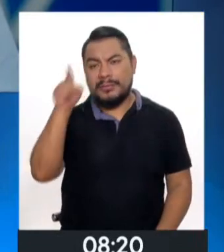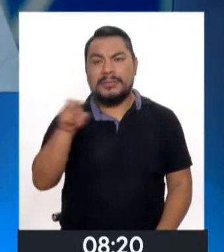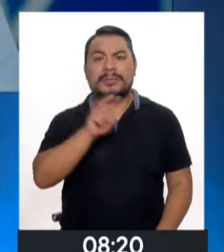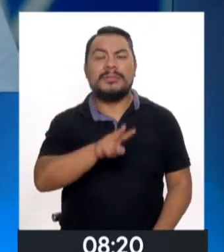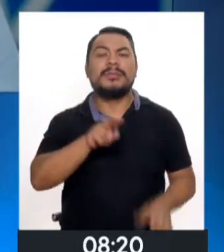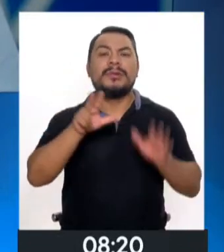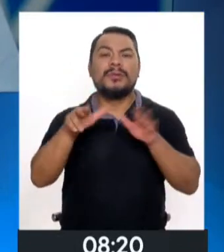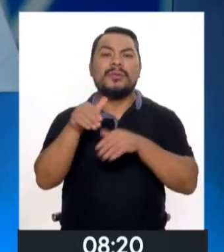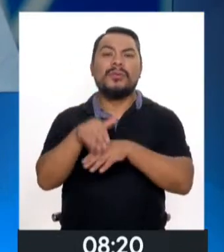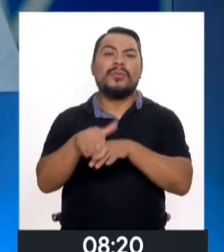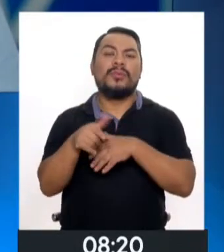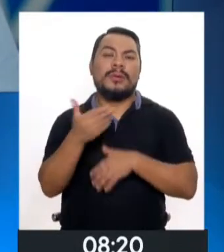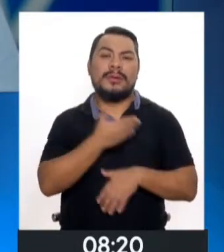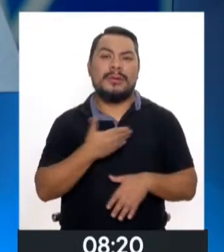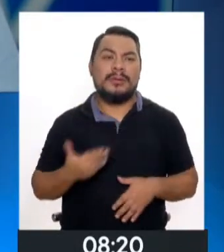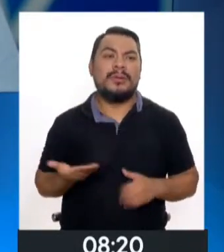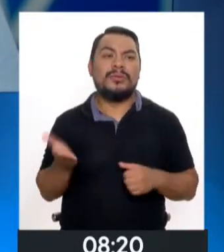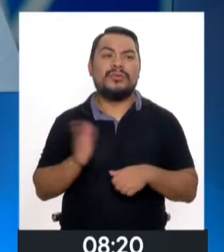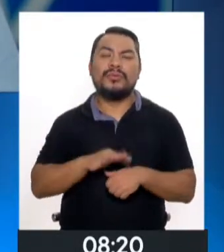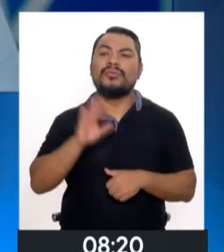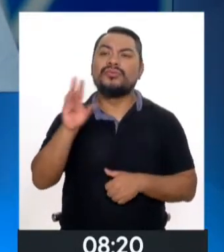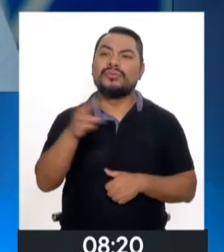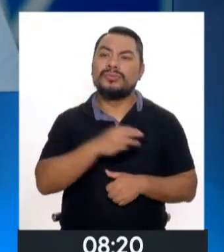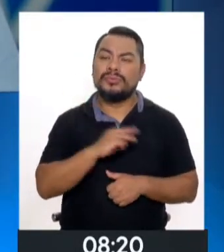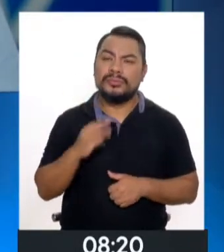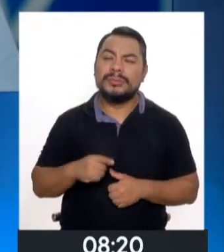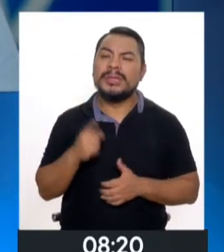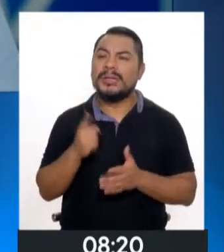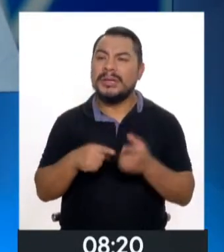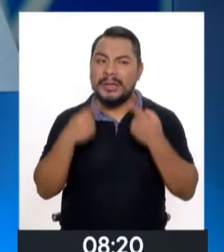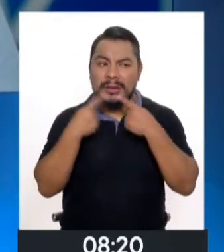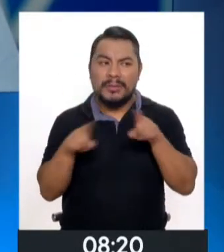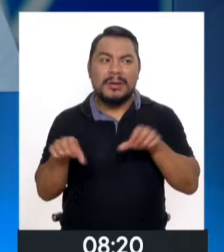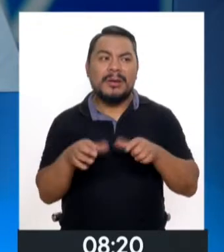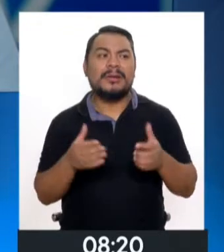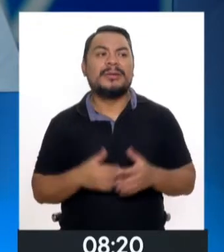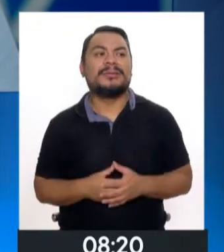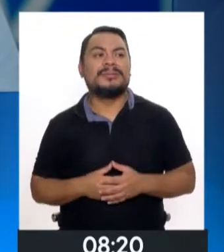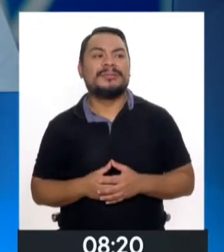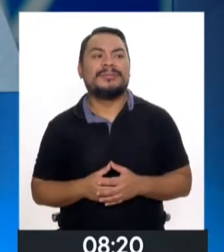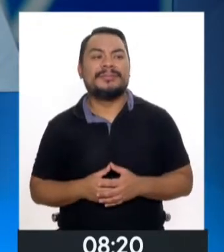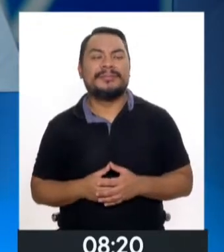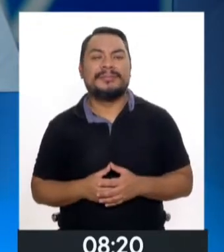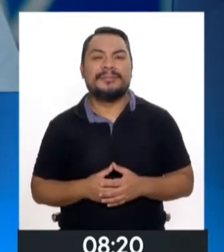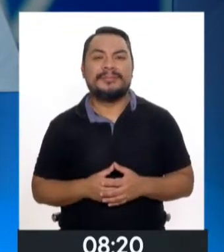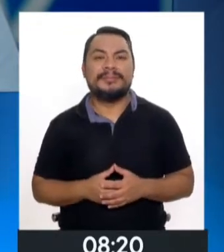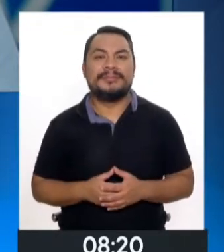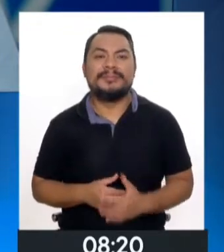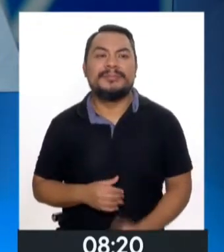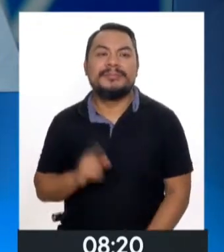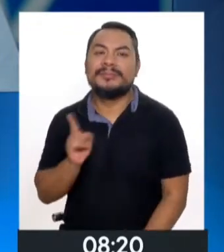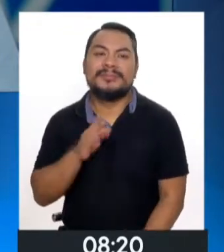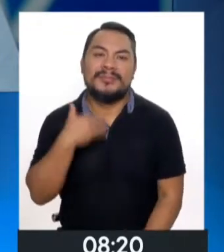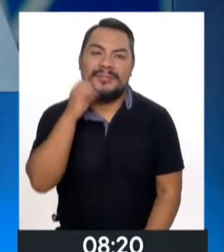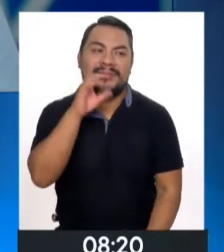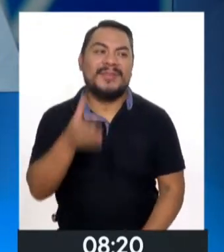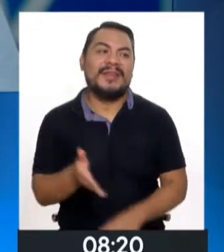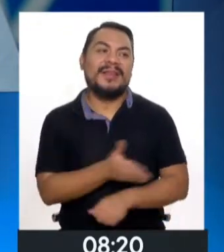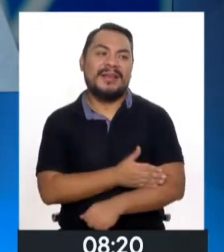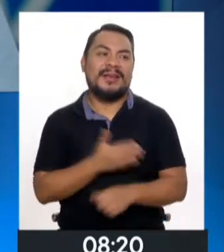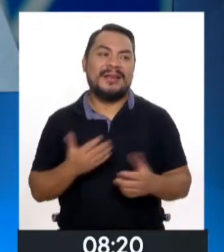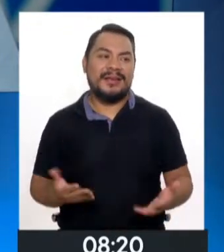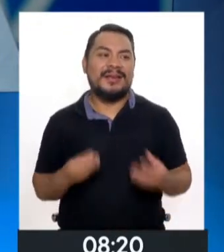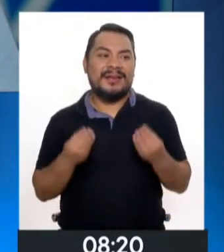28 de julio sobre su cartera. Si nos puede adelantar, ¿qué anuncios se van a realizar? No podría adelantarte, Carla,